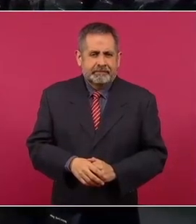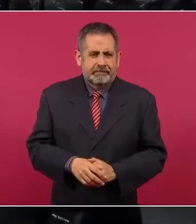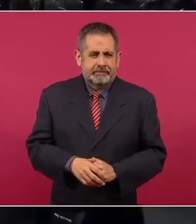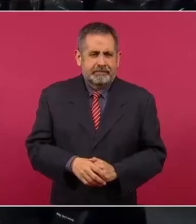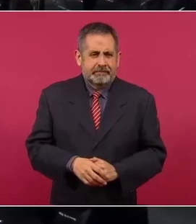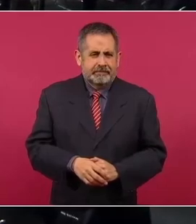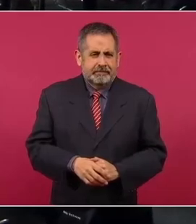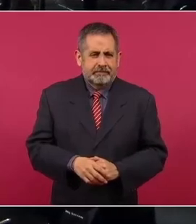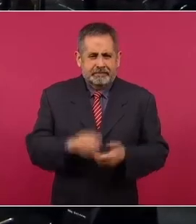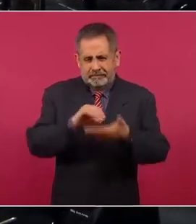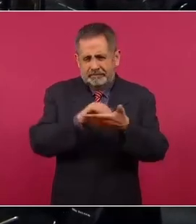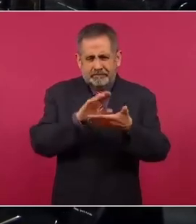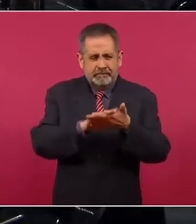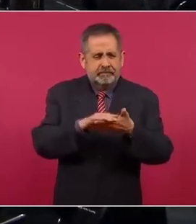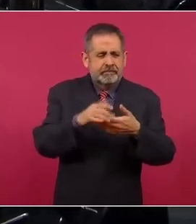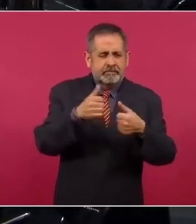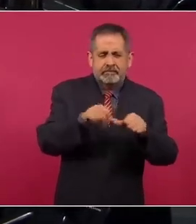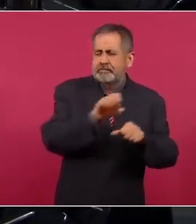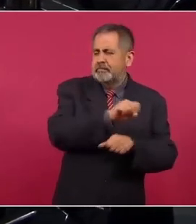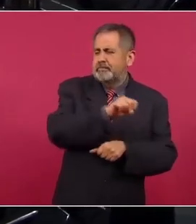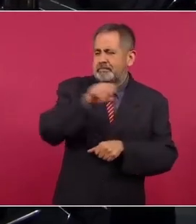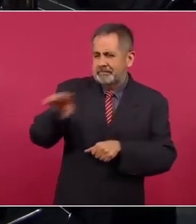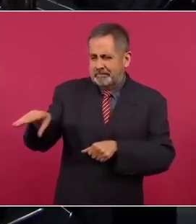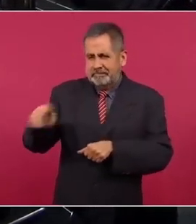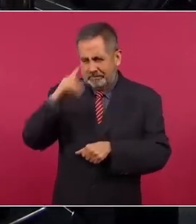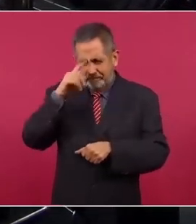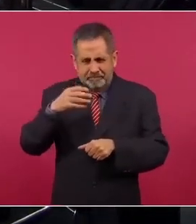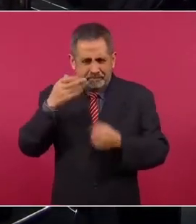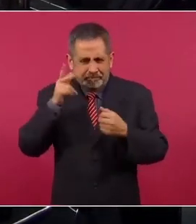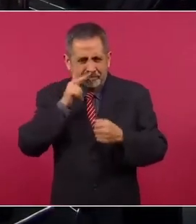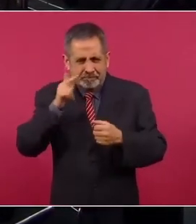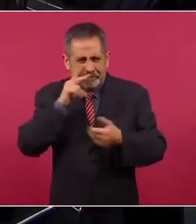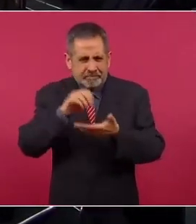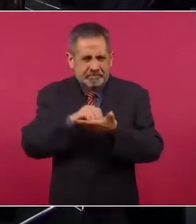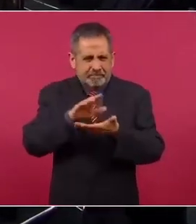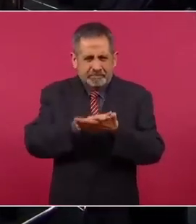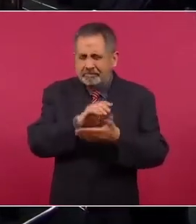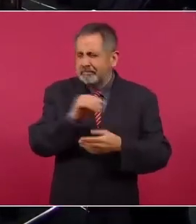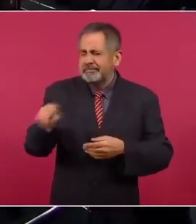Es un registro de transferencia, pero tiene un nombre. No,